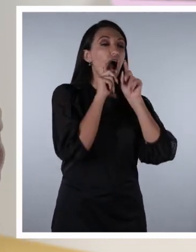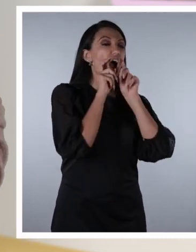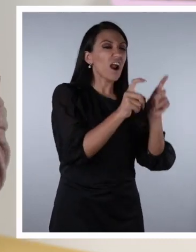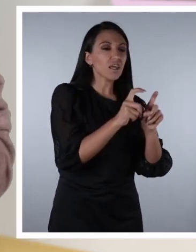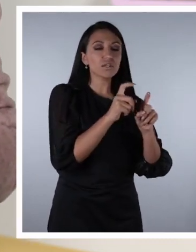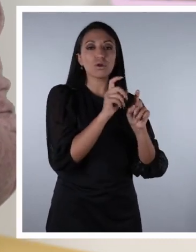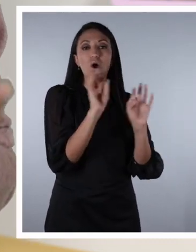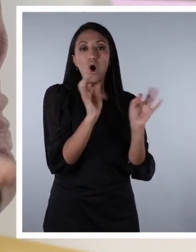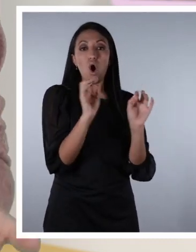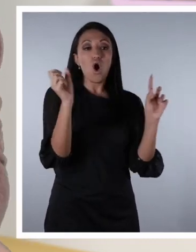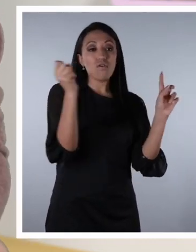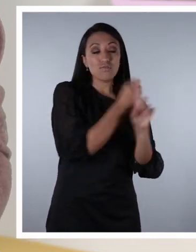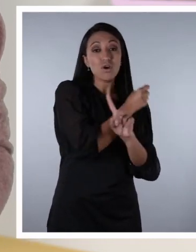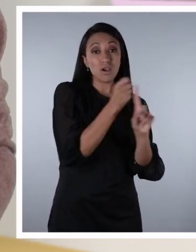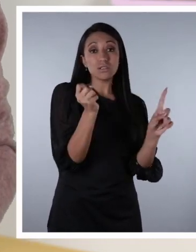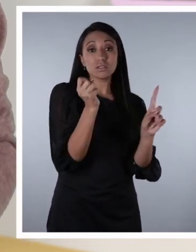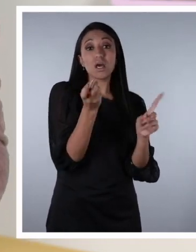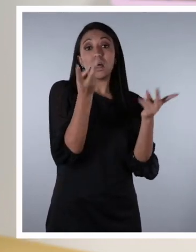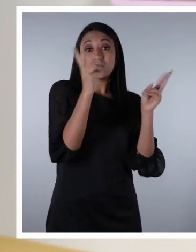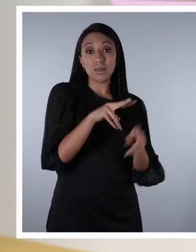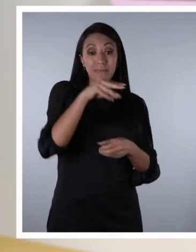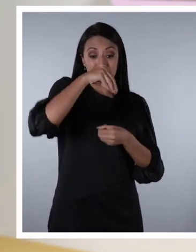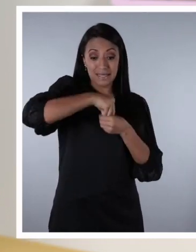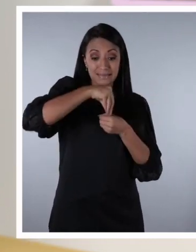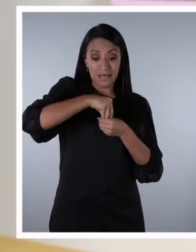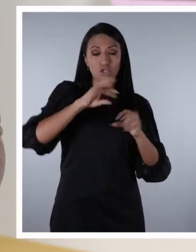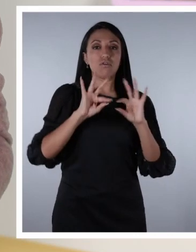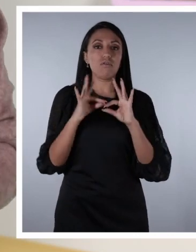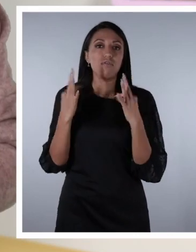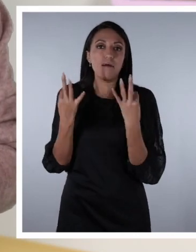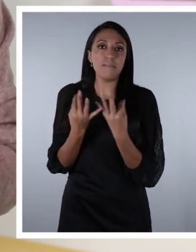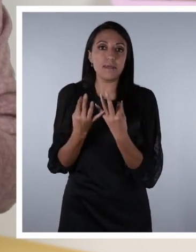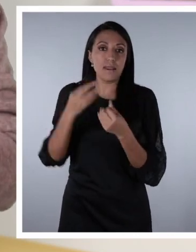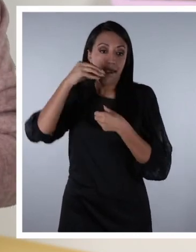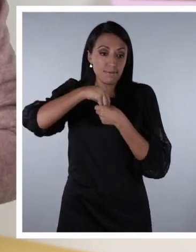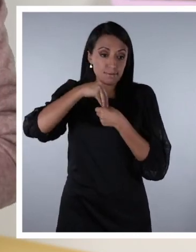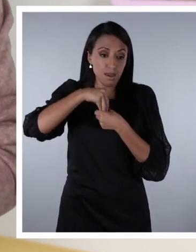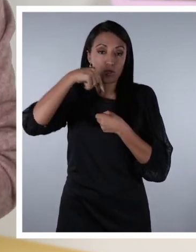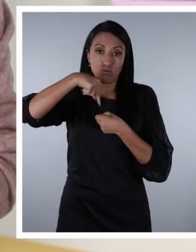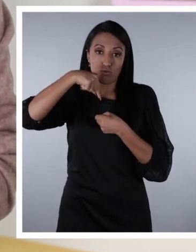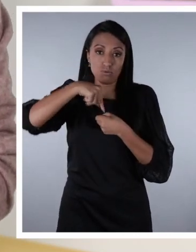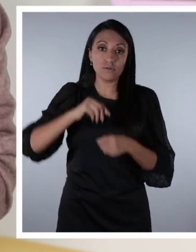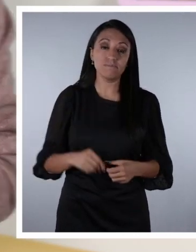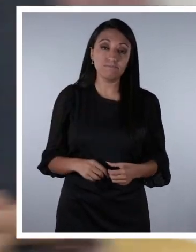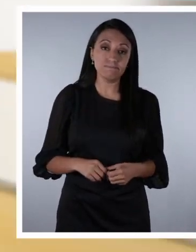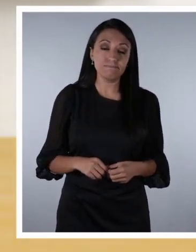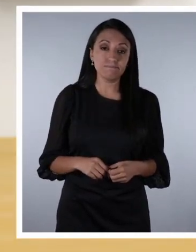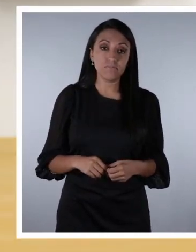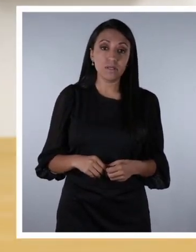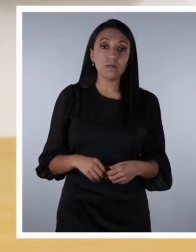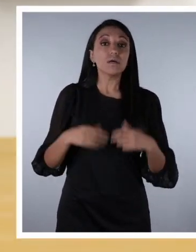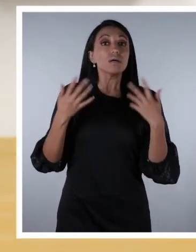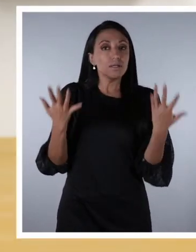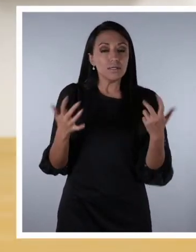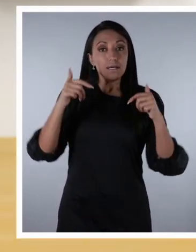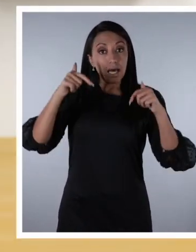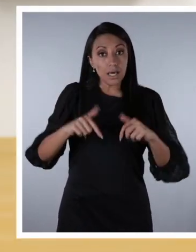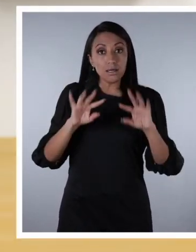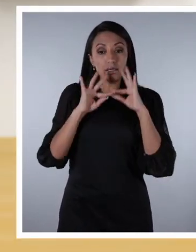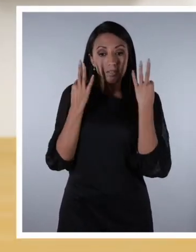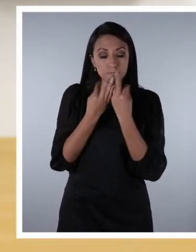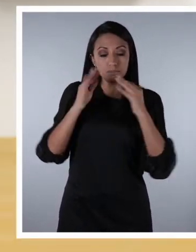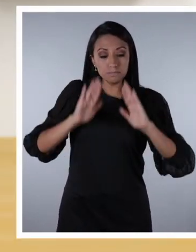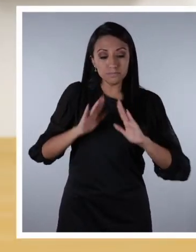gritos, ofensas y violencia sexual por parte de un miembro de la familia hacia otro miembro. Crear